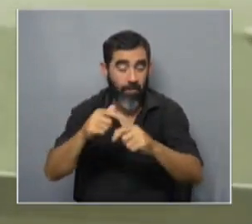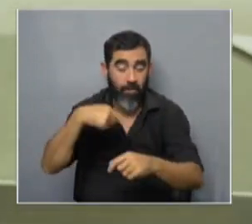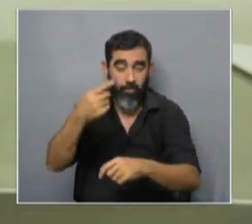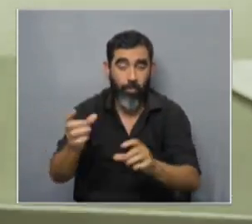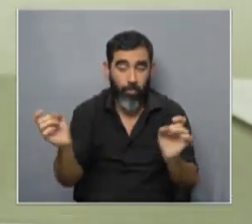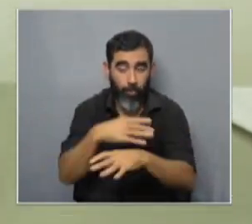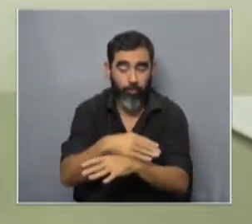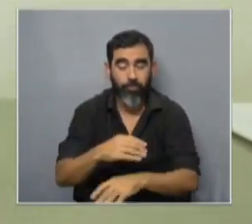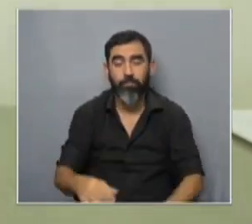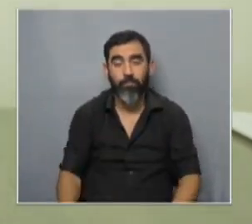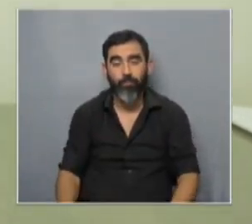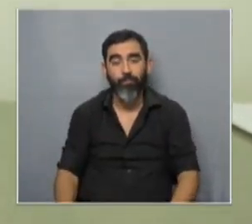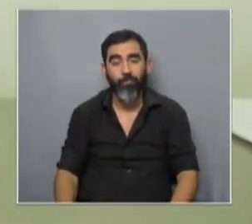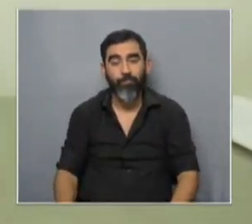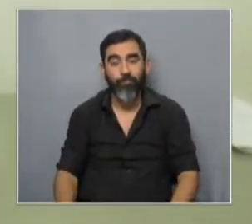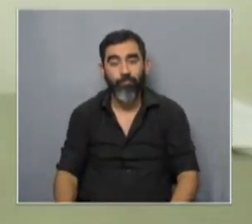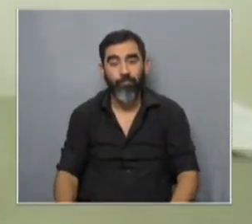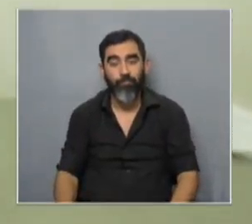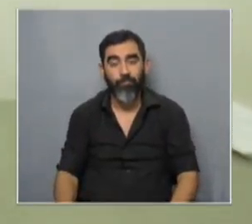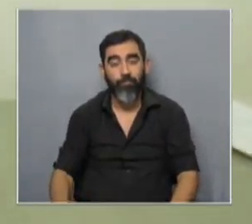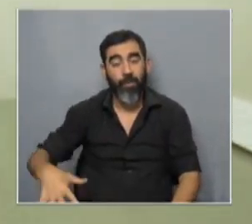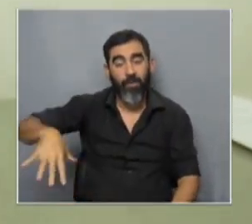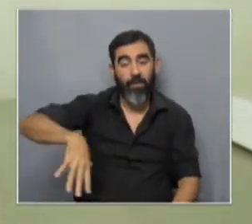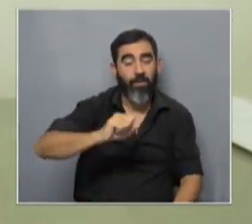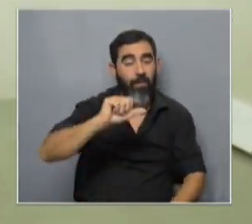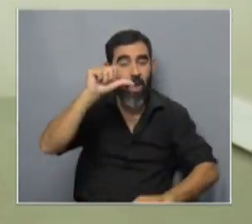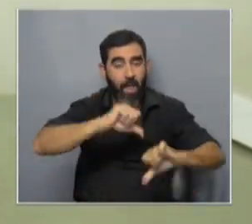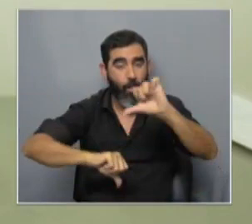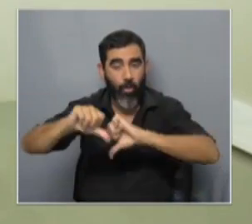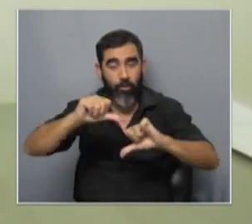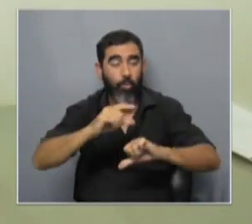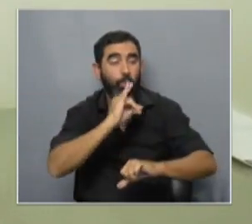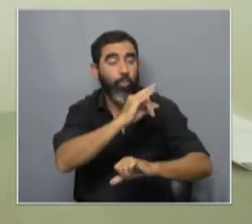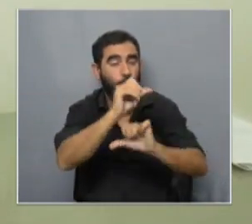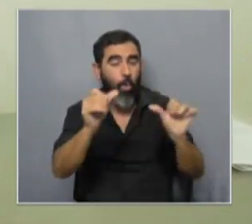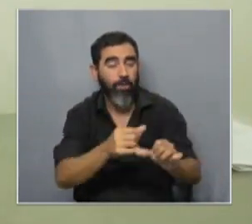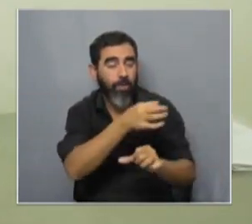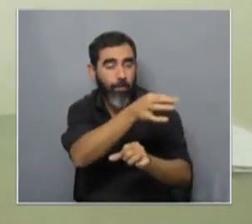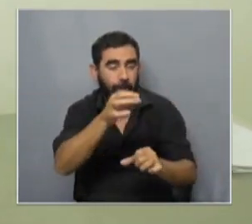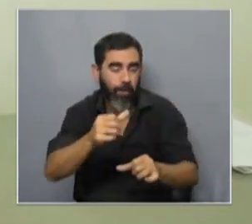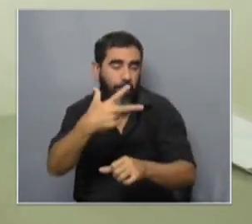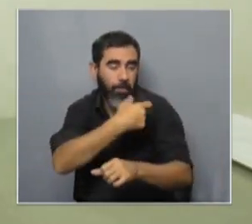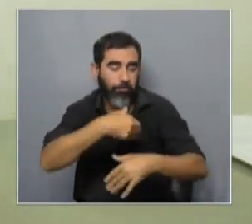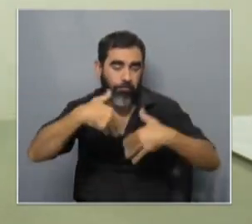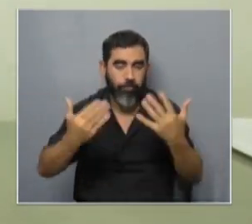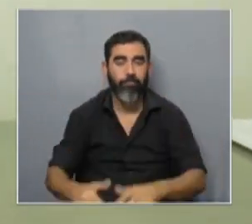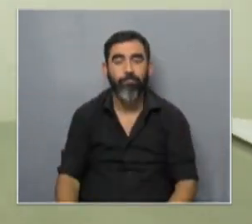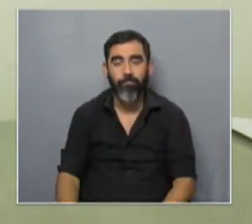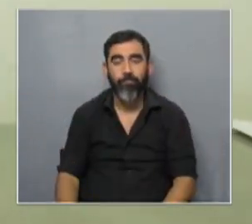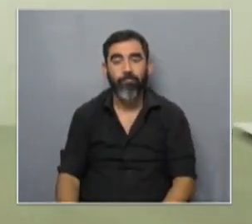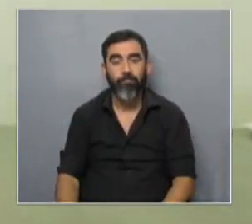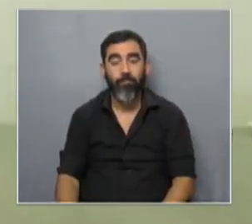que está todo pronto llevar al laboratorio el cuñete con el principio activo para que el laboratorio farmacéutico pueda ser la especialidad